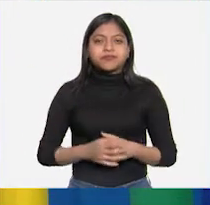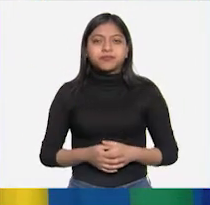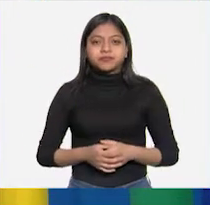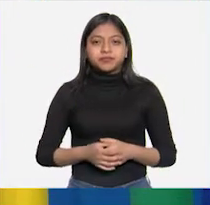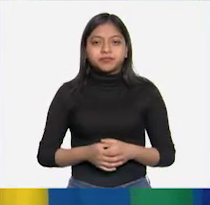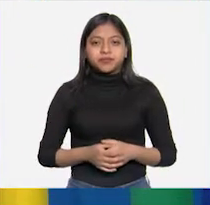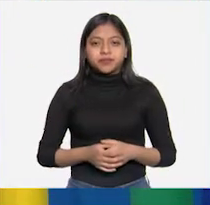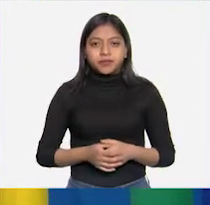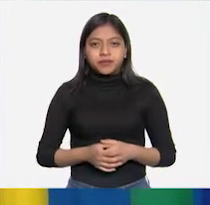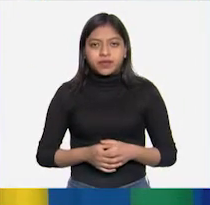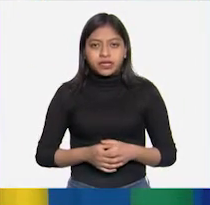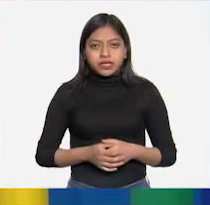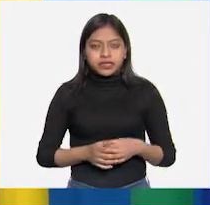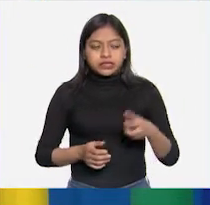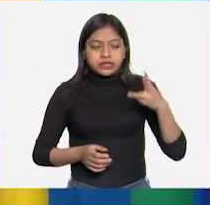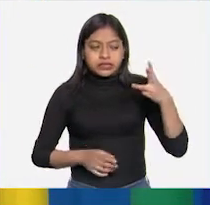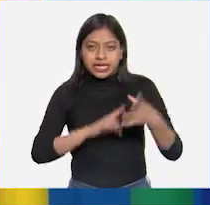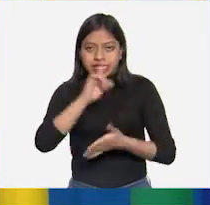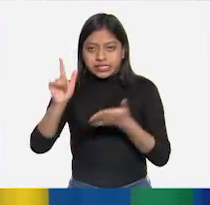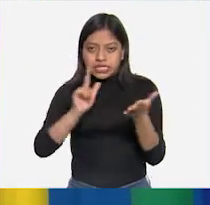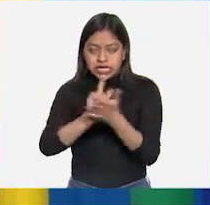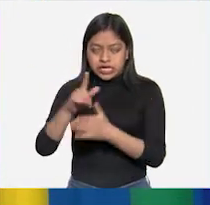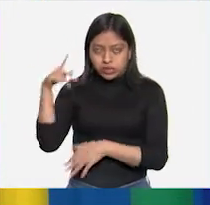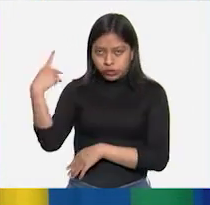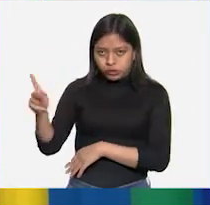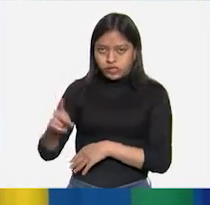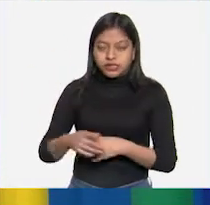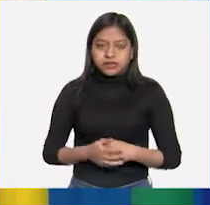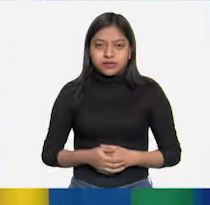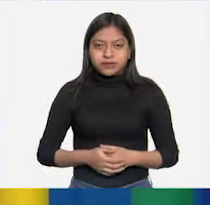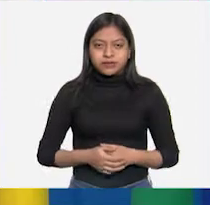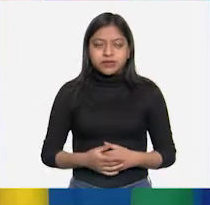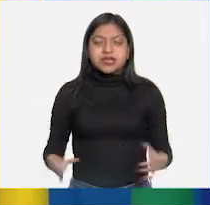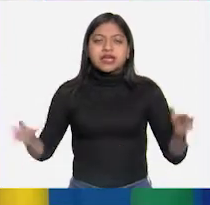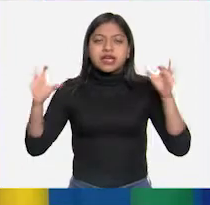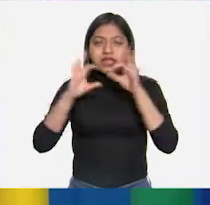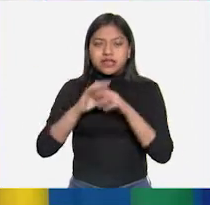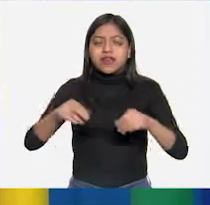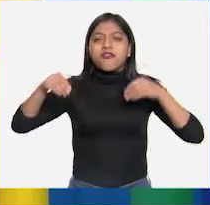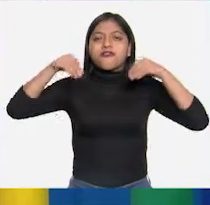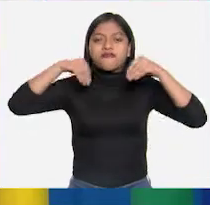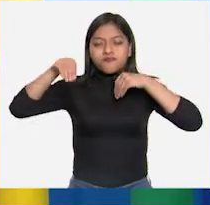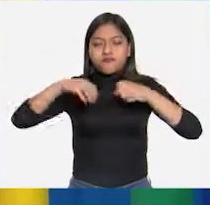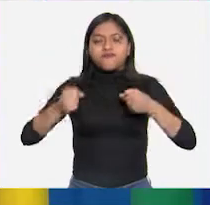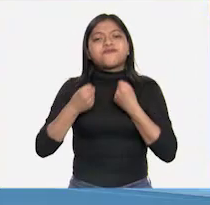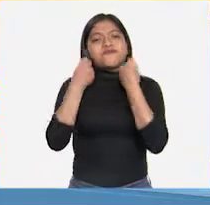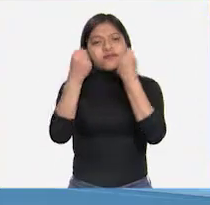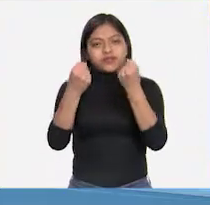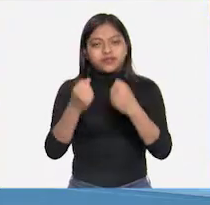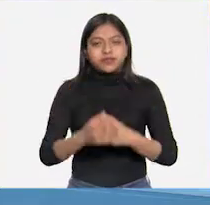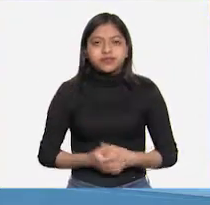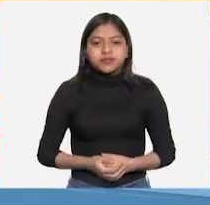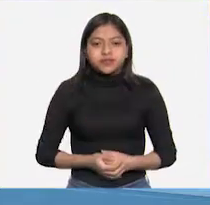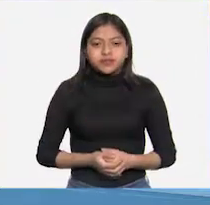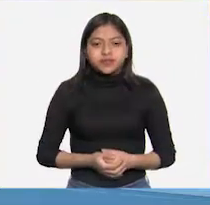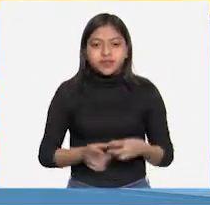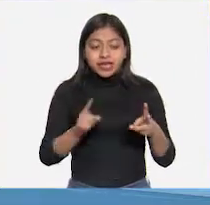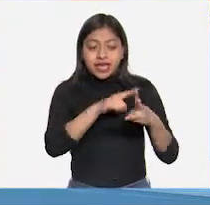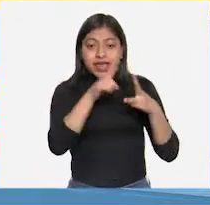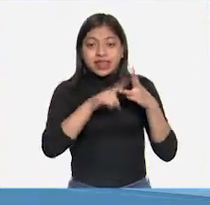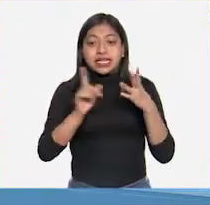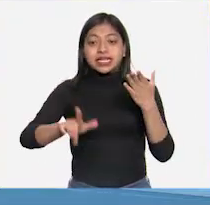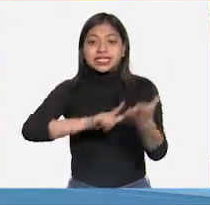están las tres leyes de Newton, que se relacionan con las fuerzas y con el movimiento. Las tres